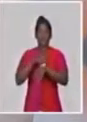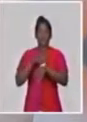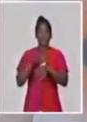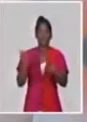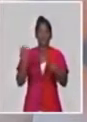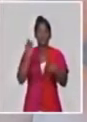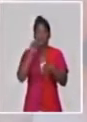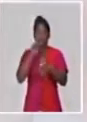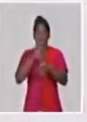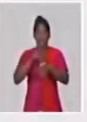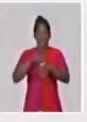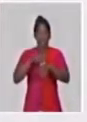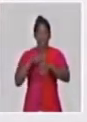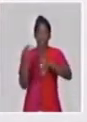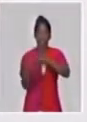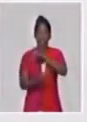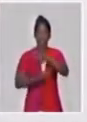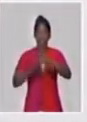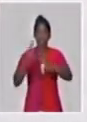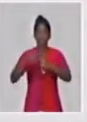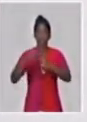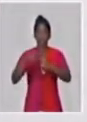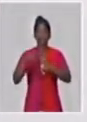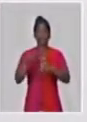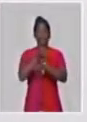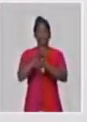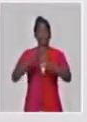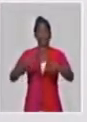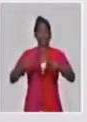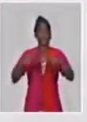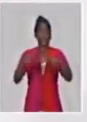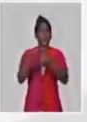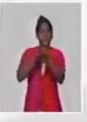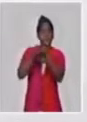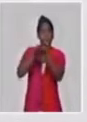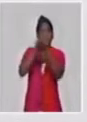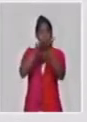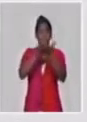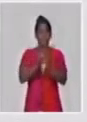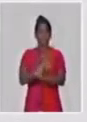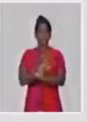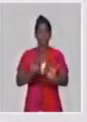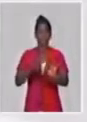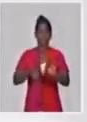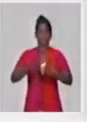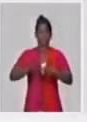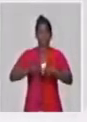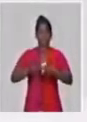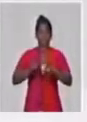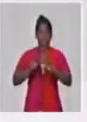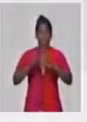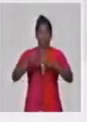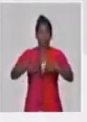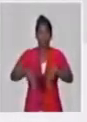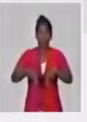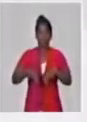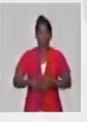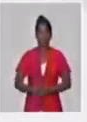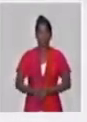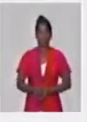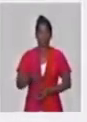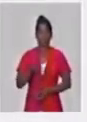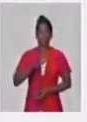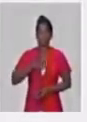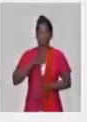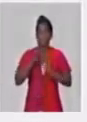todas las mesas y sillas que fueron usadas por los clientes. ¿Veis reportaje en los restaurantes de la capital donde se aplicaba ese método? Es de manera